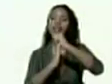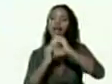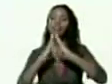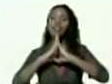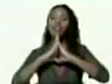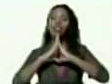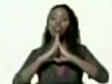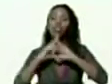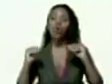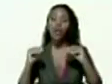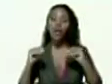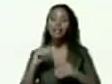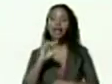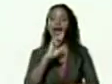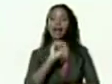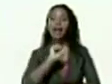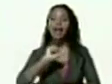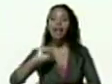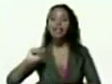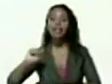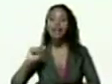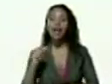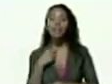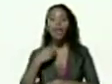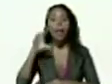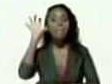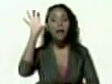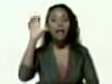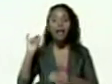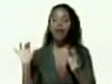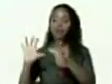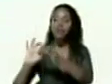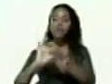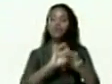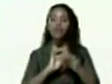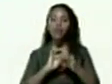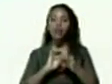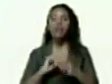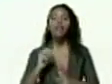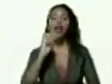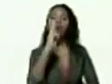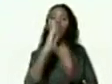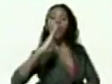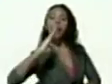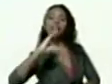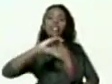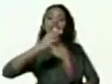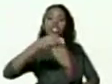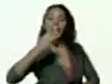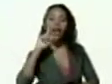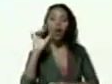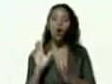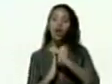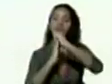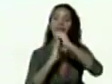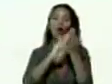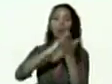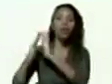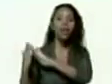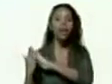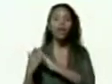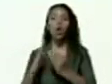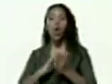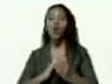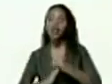todas las raz del país de todas las unidades de batalla Bolívar Chávez los líderes de comunidades y los líderes de